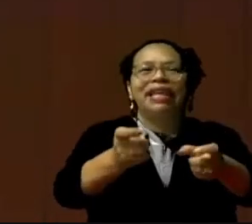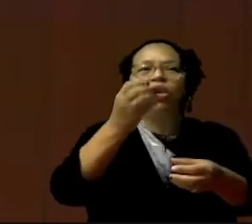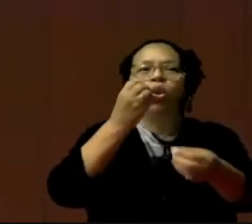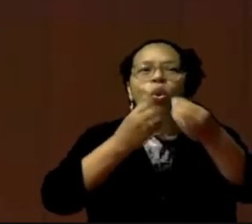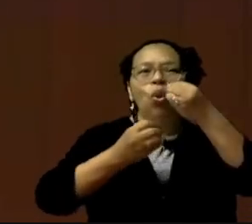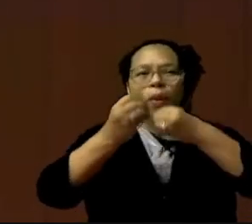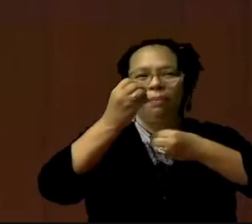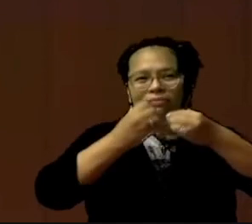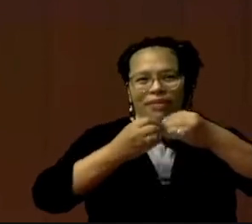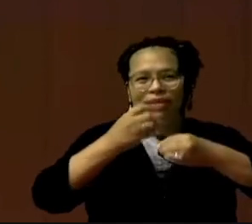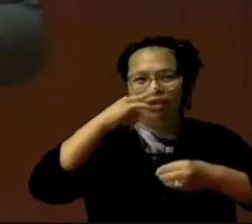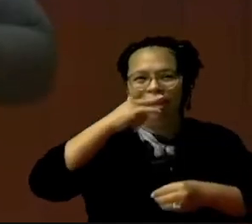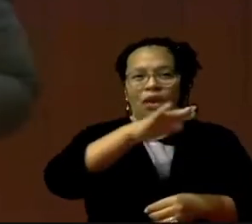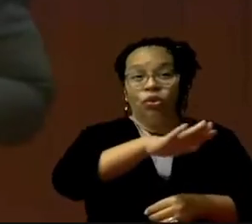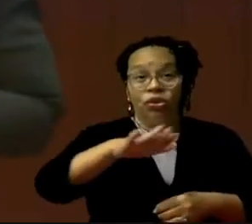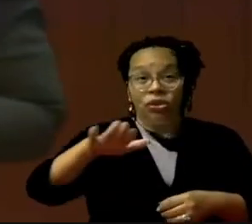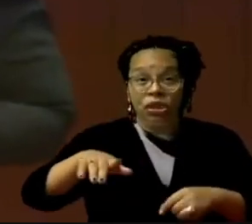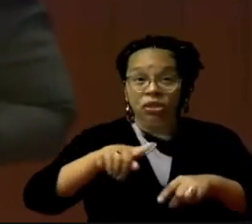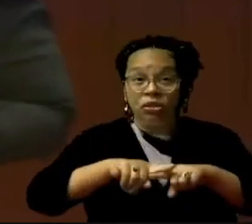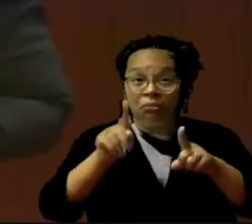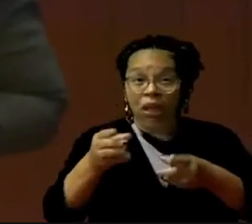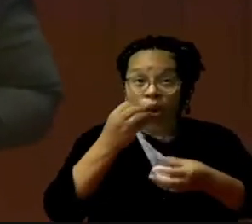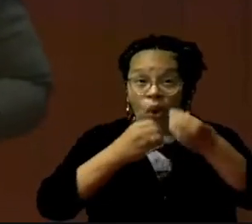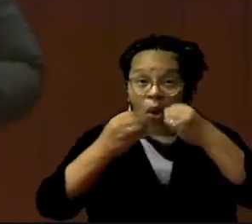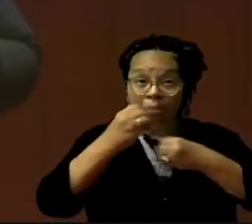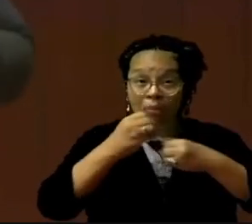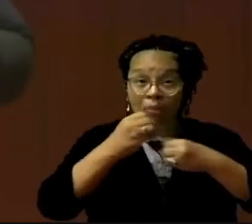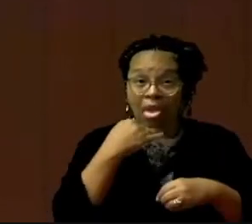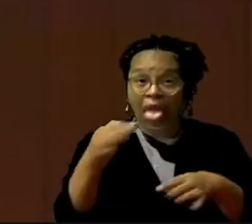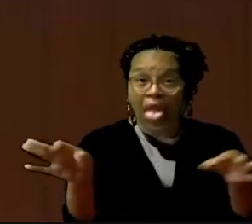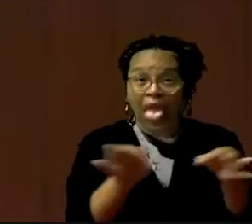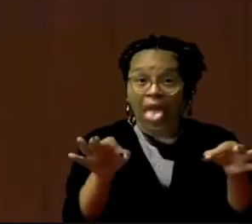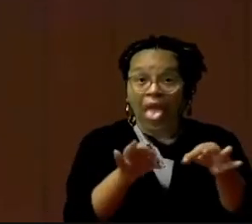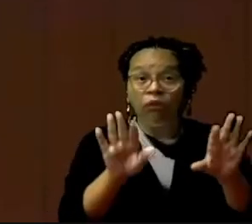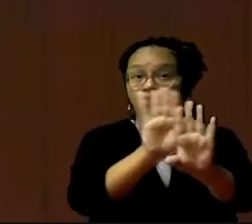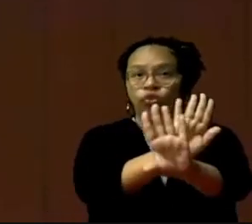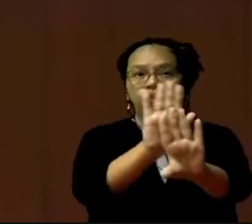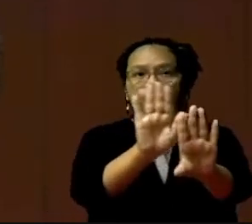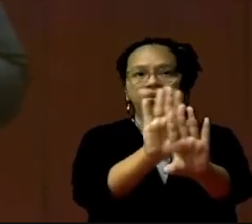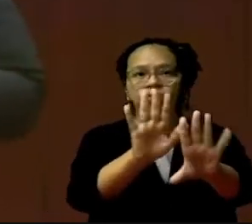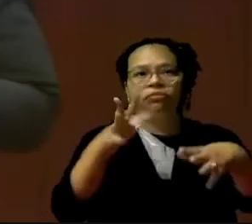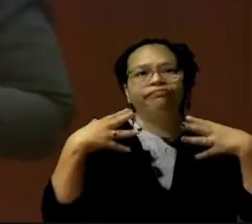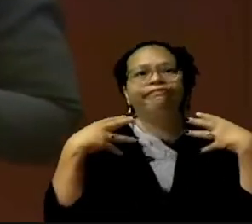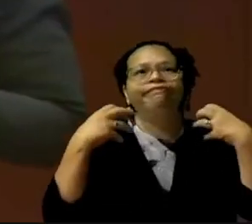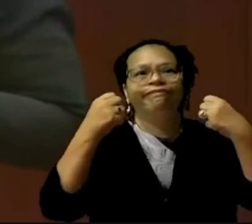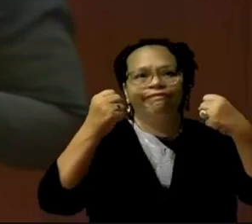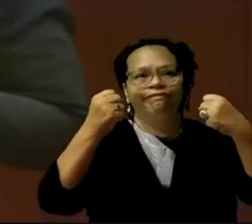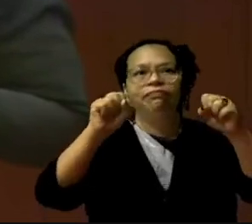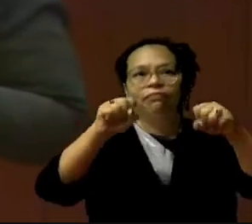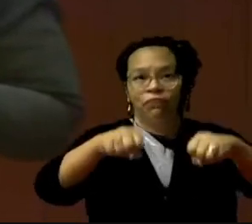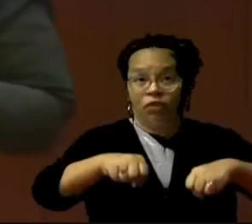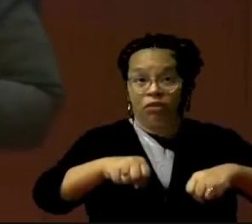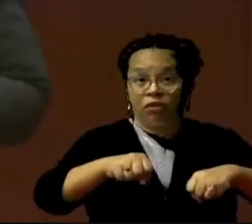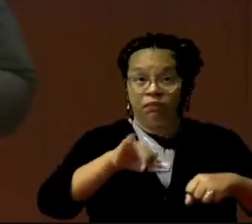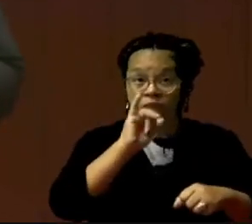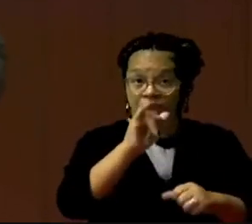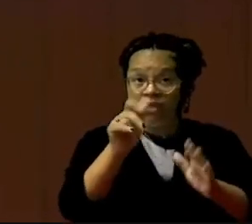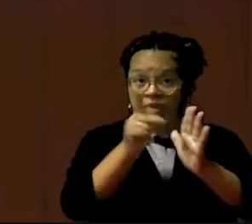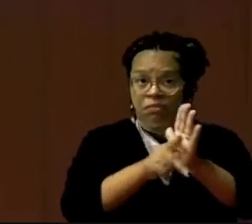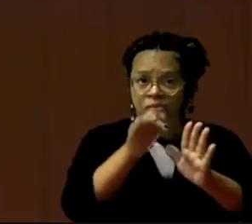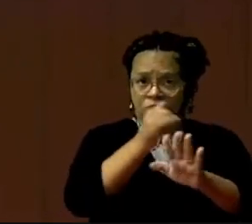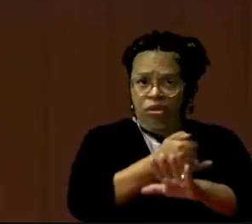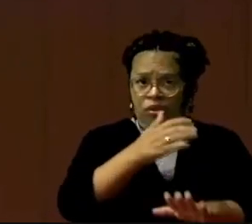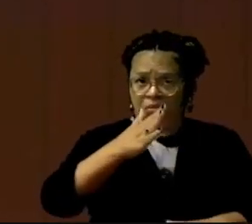es de Soraya. No es de la Comisión. No es de la Cámara de Diputados. No es de la INAVIE. No es de